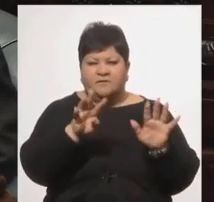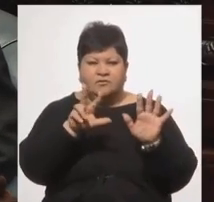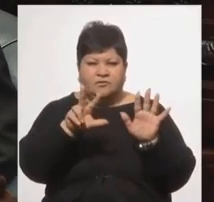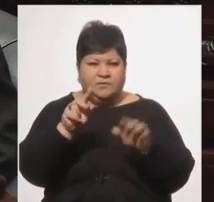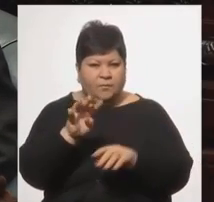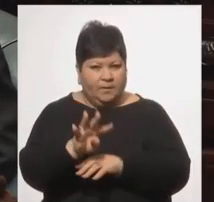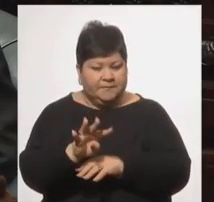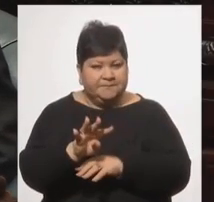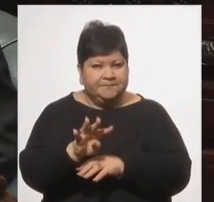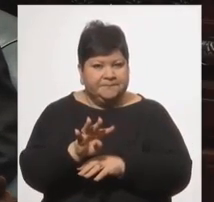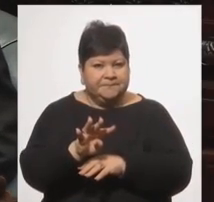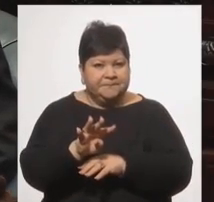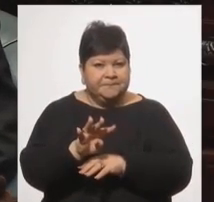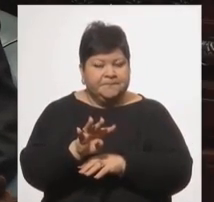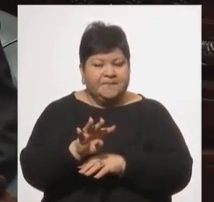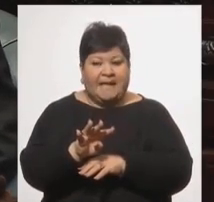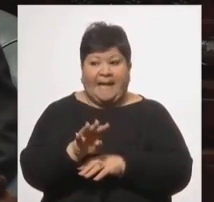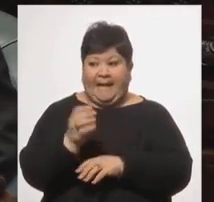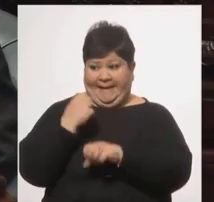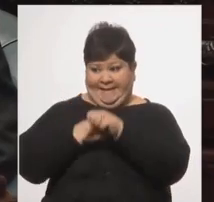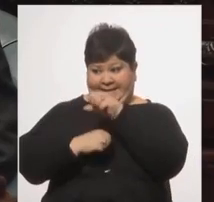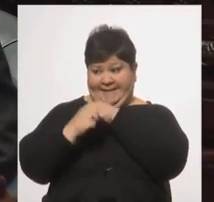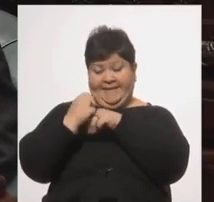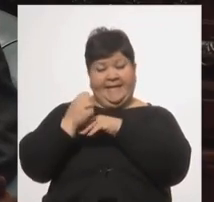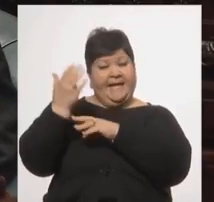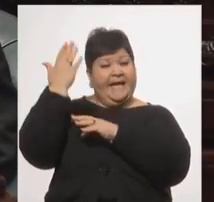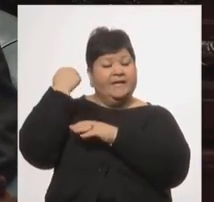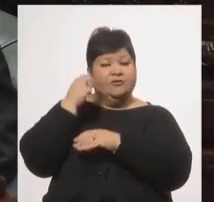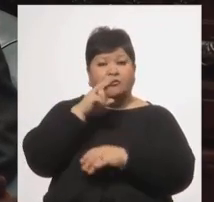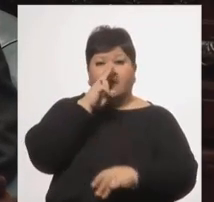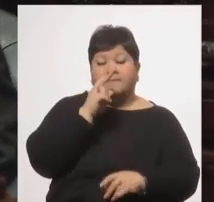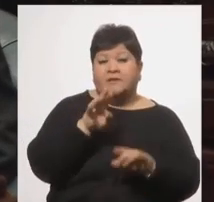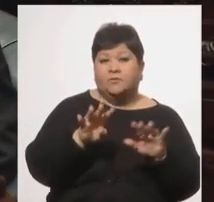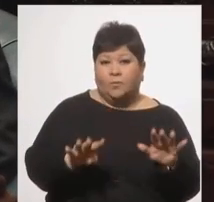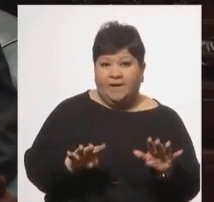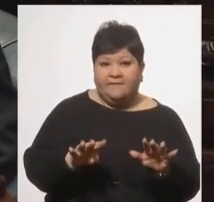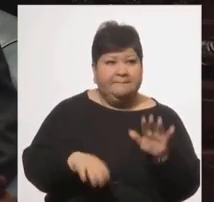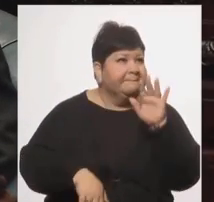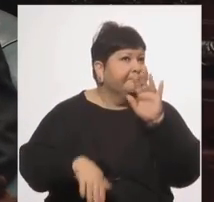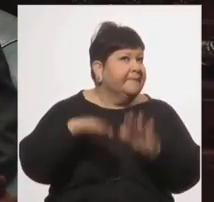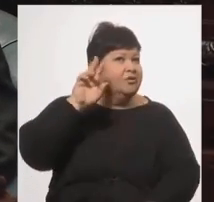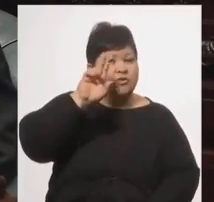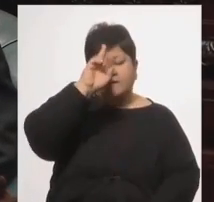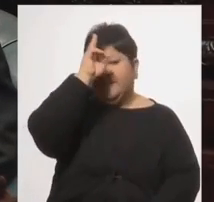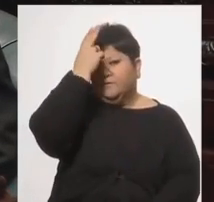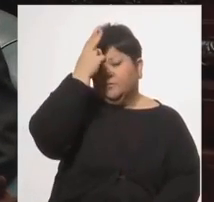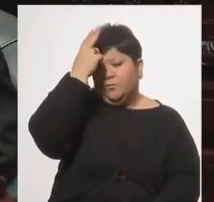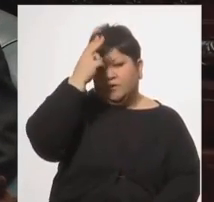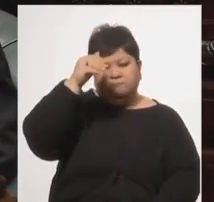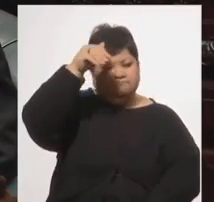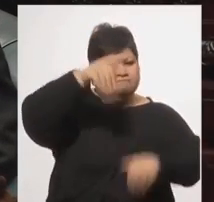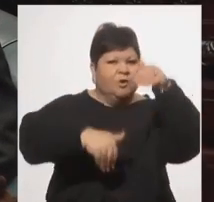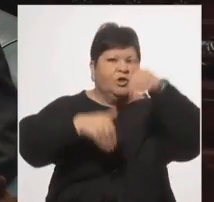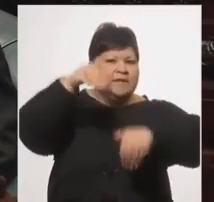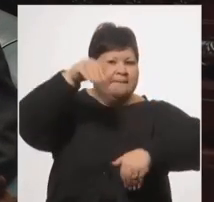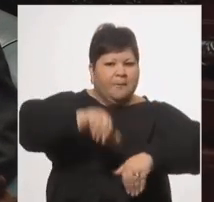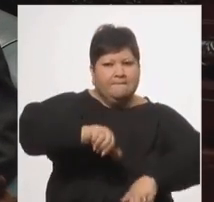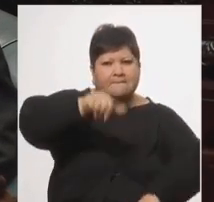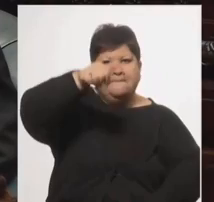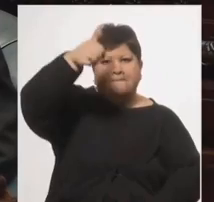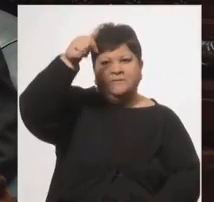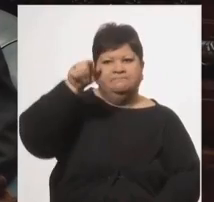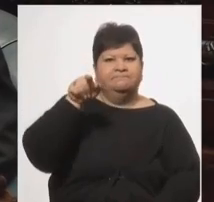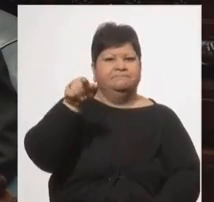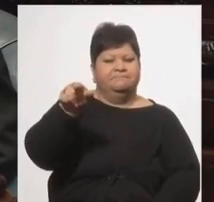Tanto es así que en el año 2009 la mayoría de uruguayos y uruguayas lo elegimos para conducir los destinos del país.